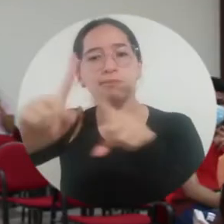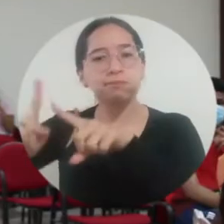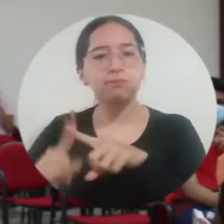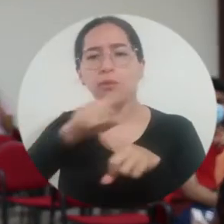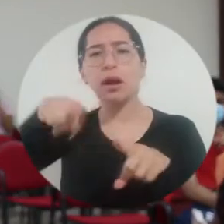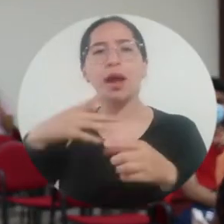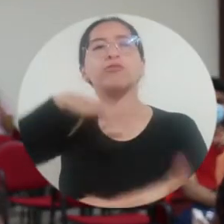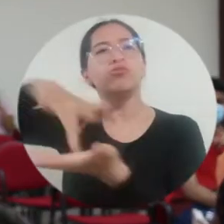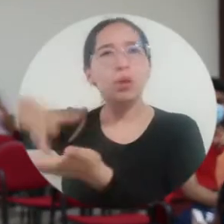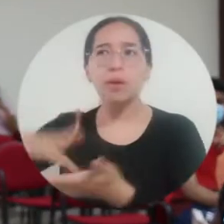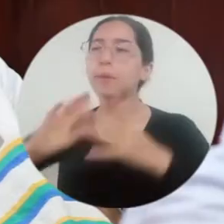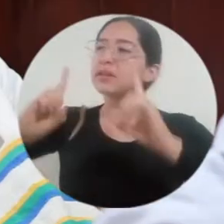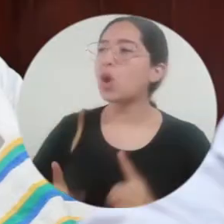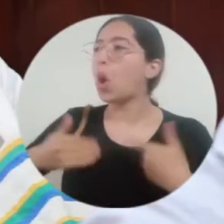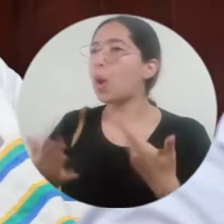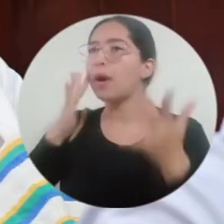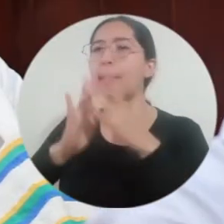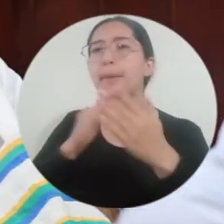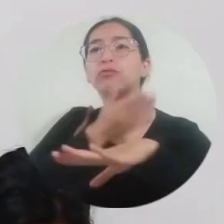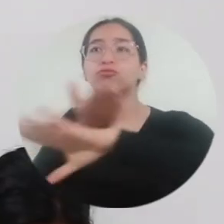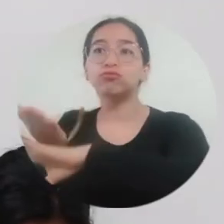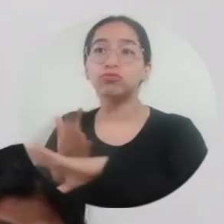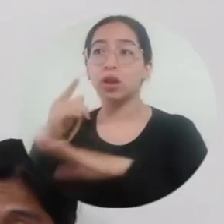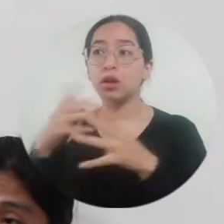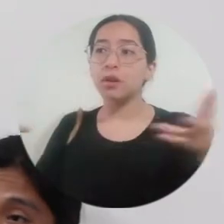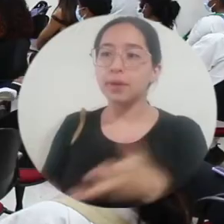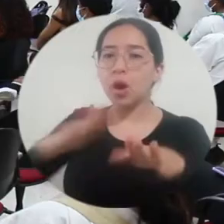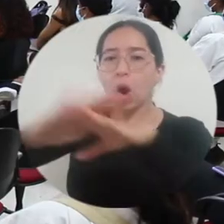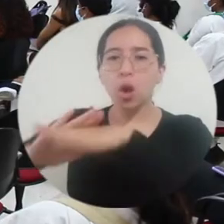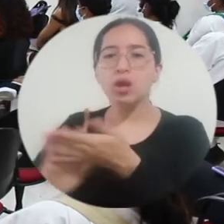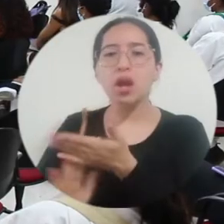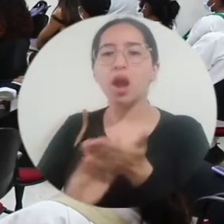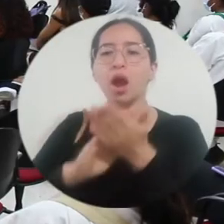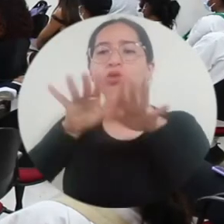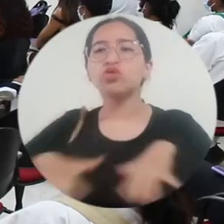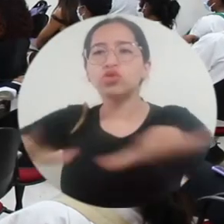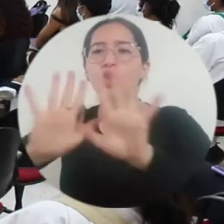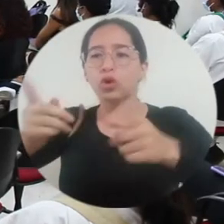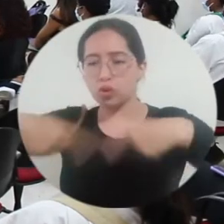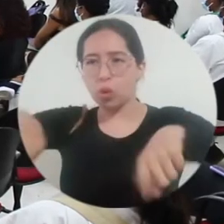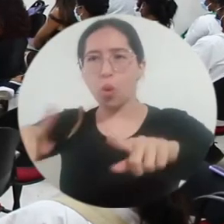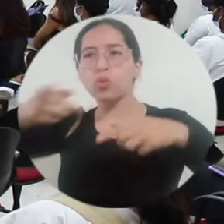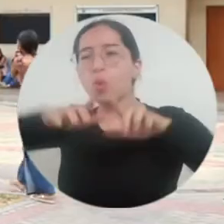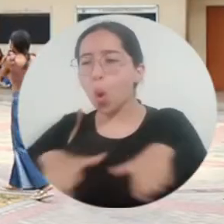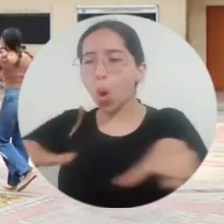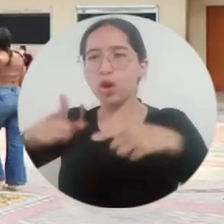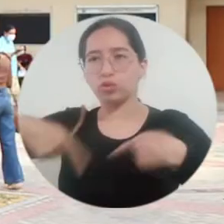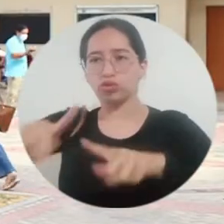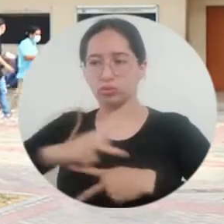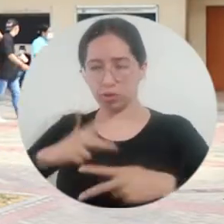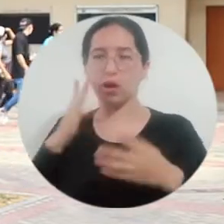para informarse y participar en la toma de decisiones frente a iniciativas de intervención en sus territorios. Lo que hicimos fue